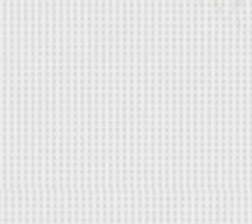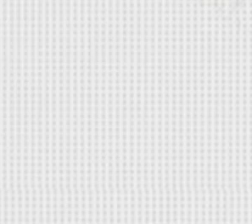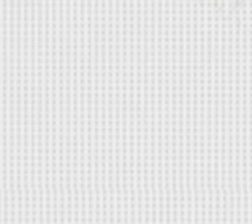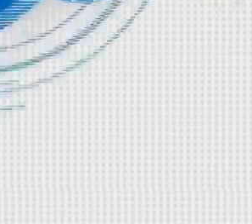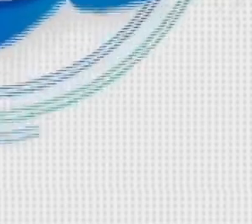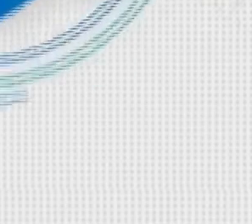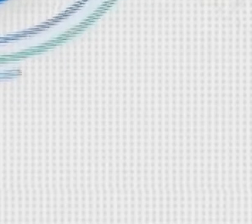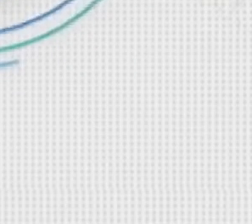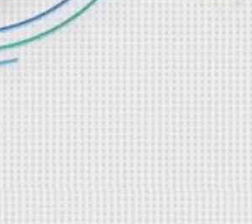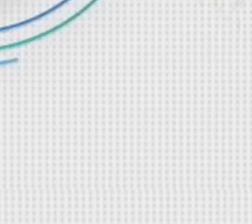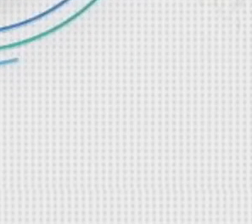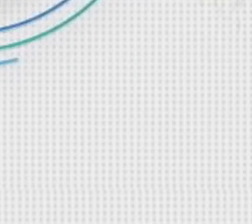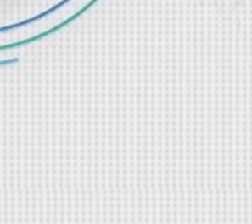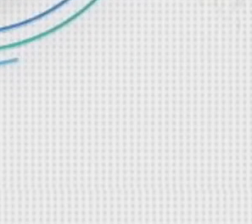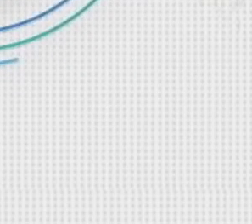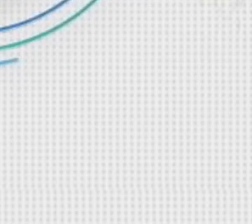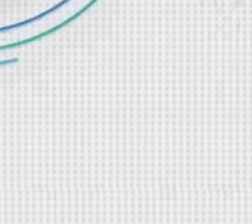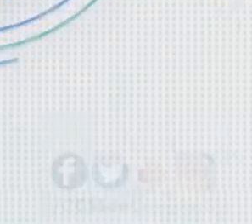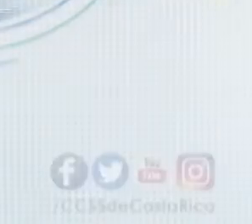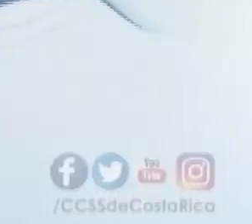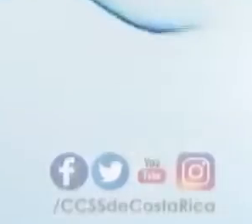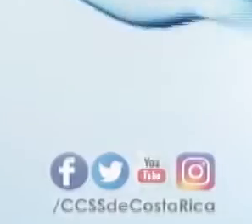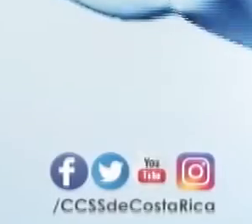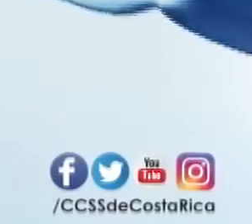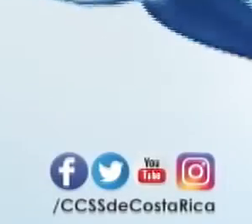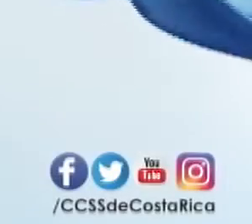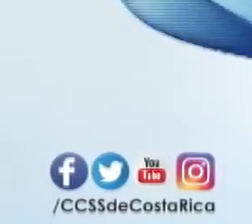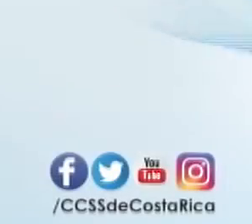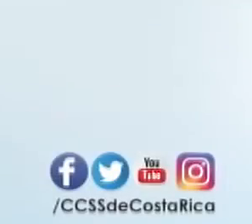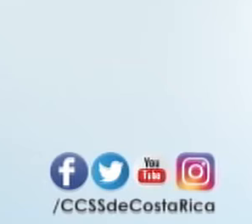mi vida. Cotizar al IBM hace la diferencia.